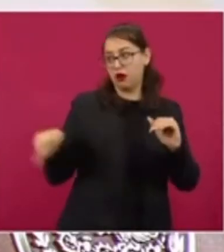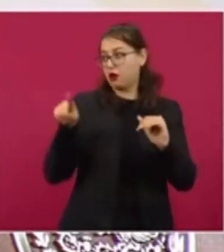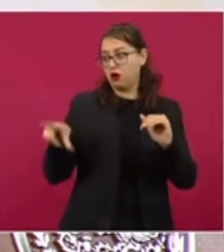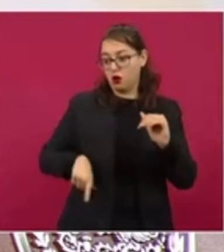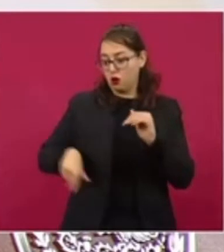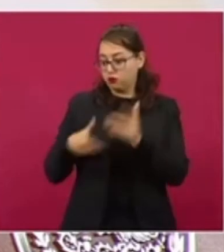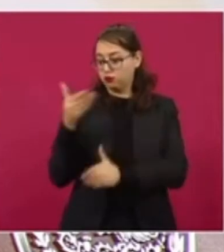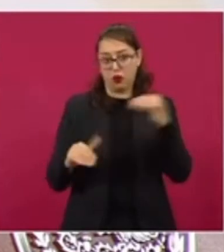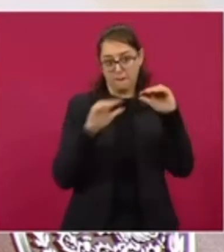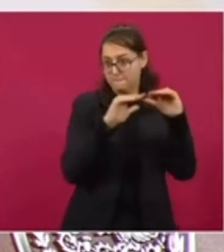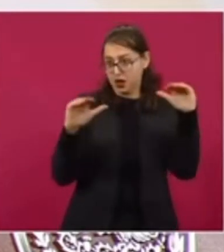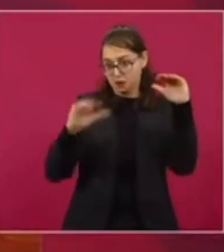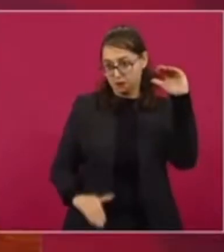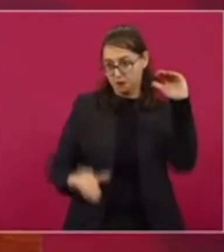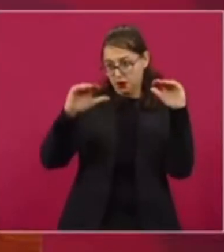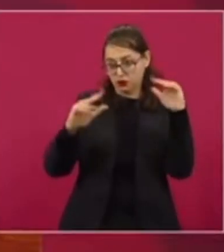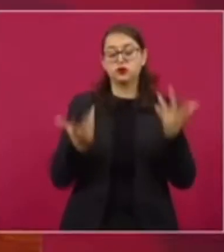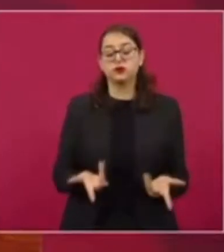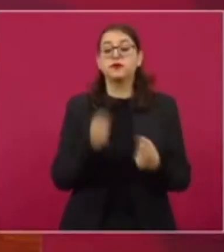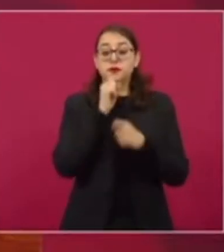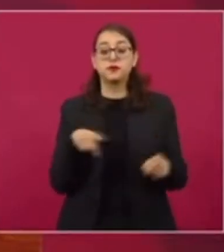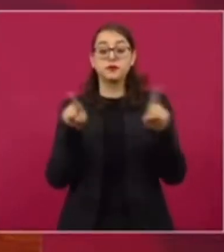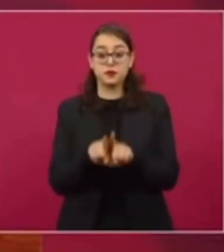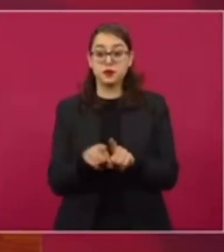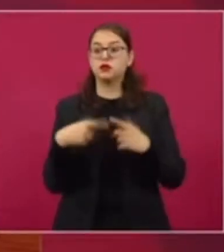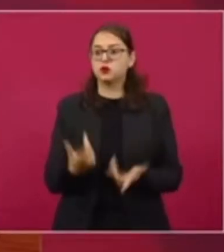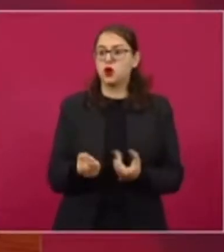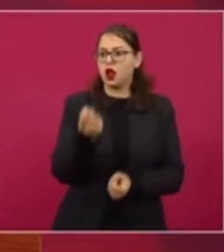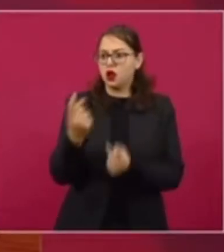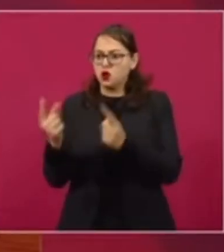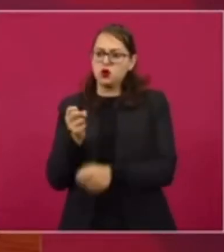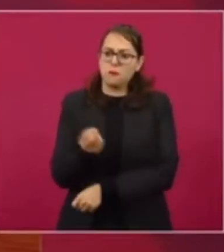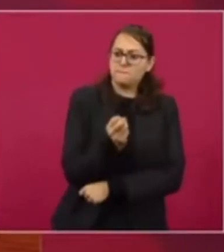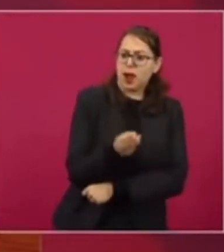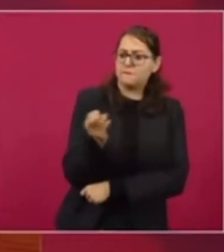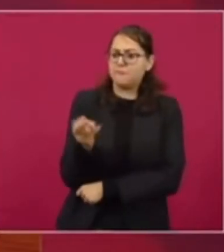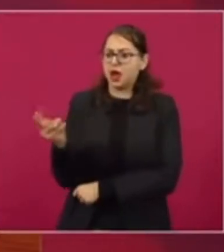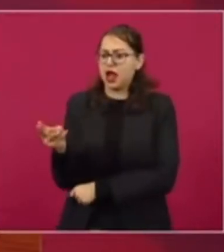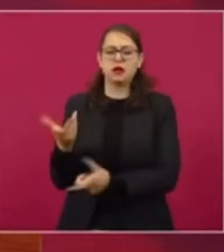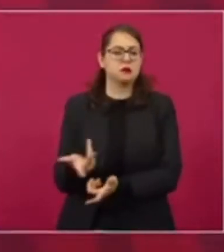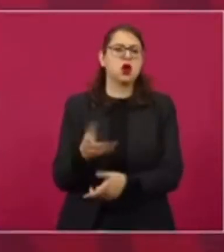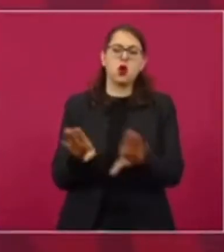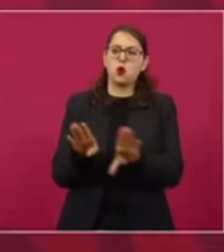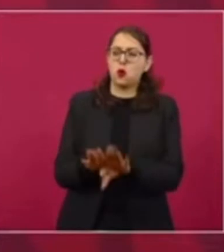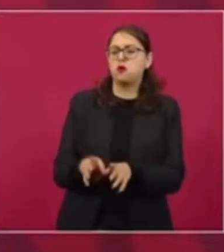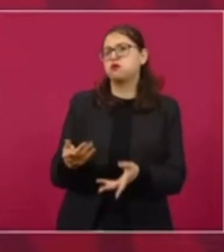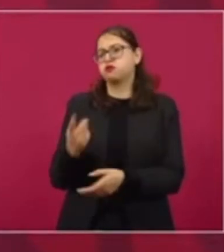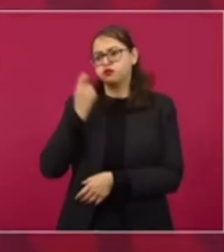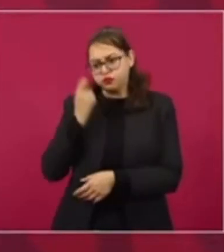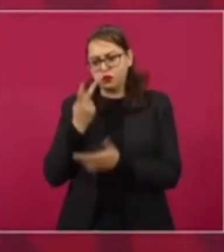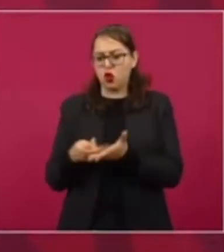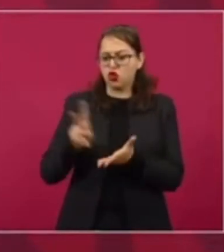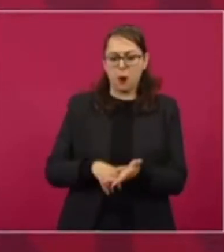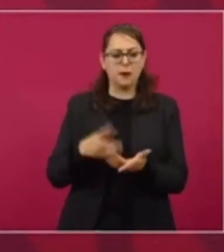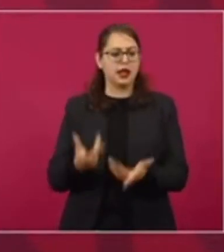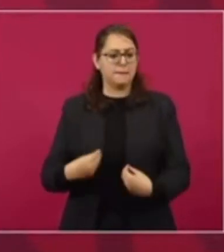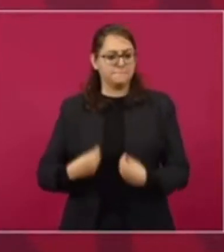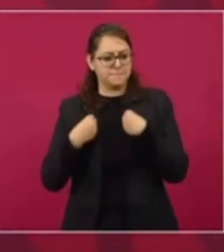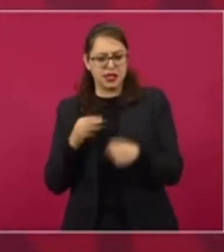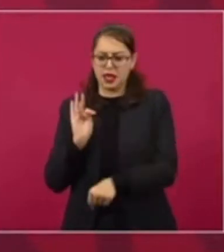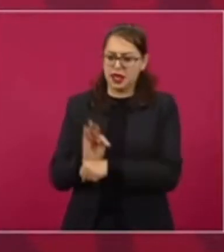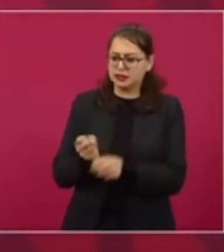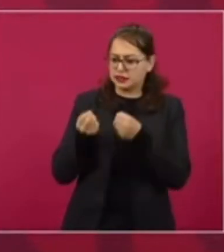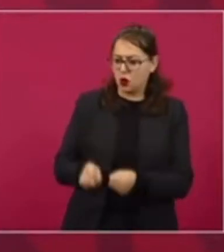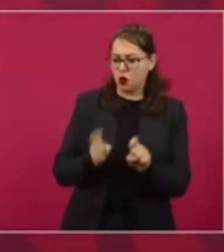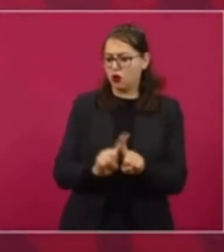pensiones y regímenes especiales de retiro, de separación individualizada o colectiva, así como de seguros de gastos médicos y seguros de vida, excepto lo